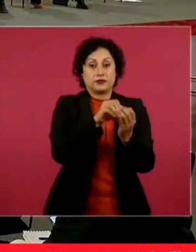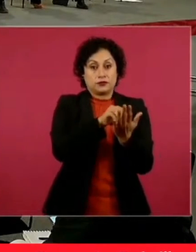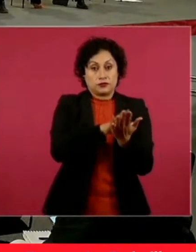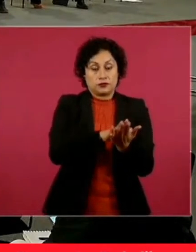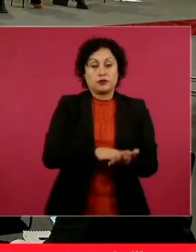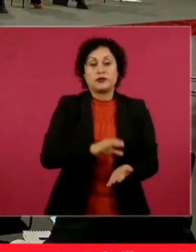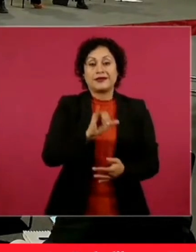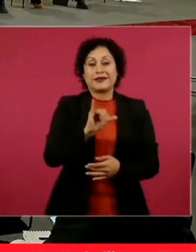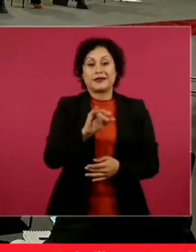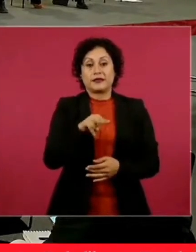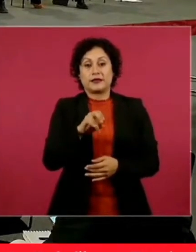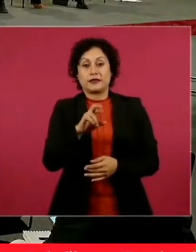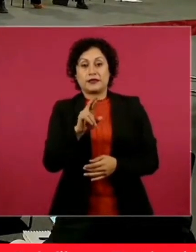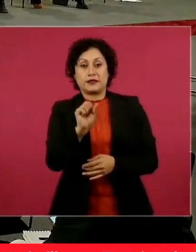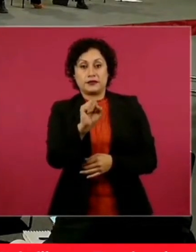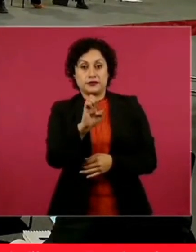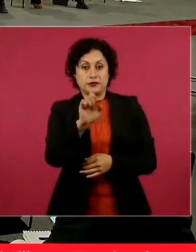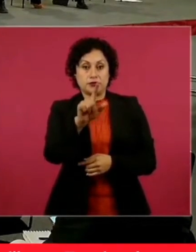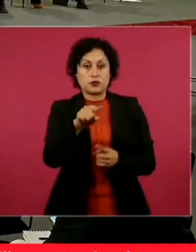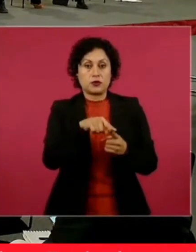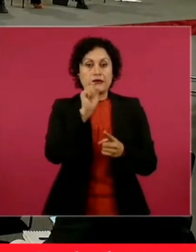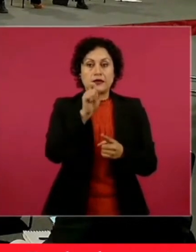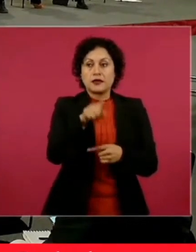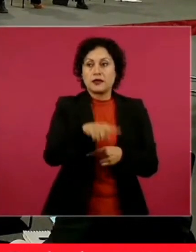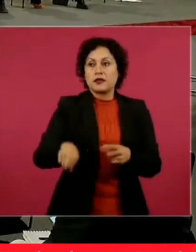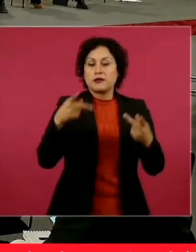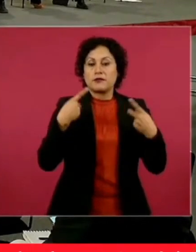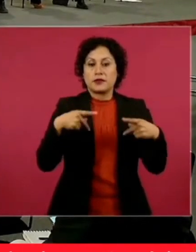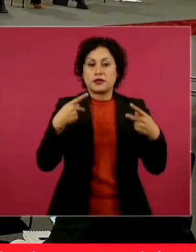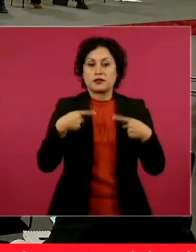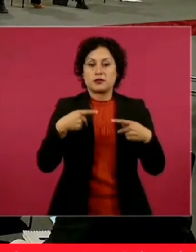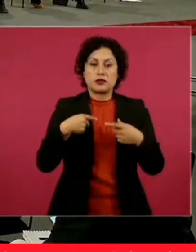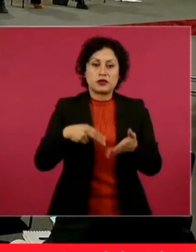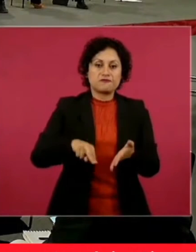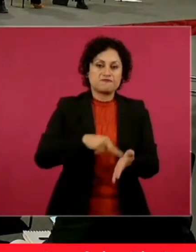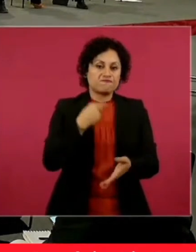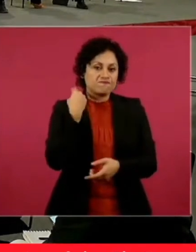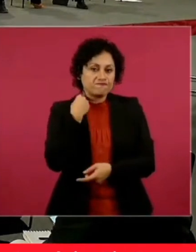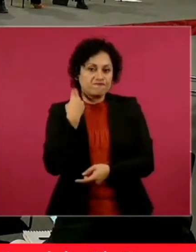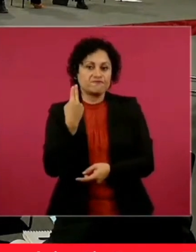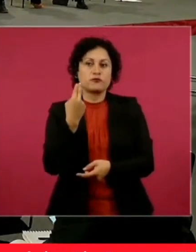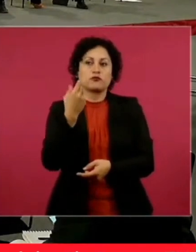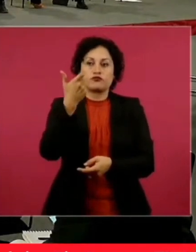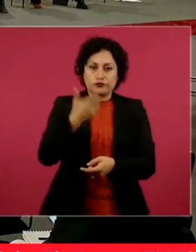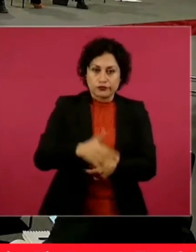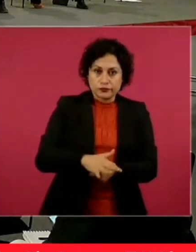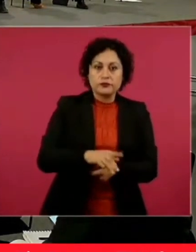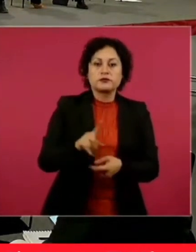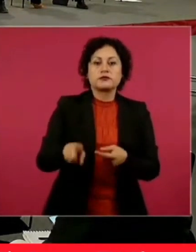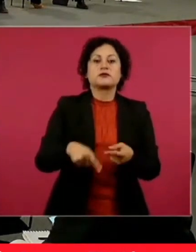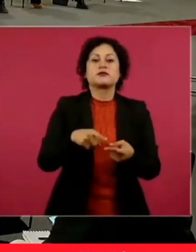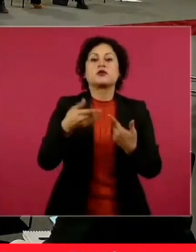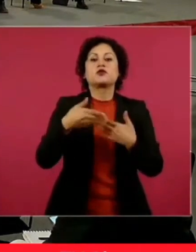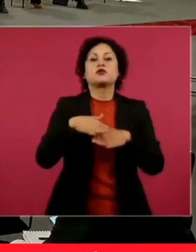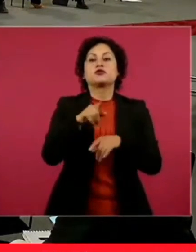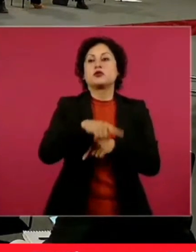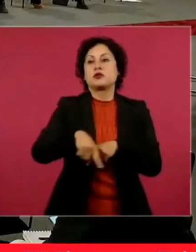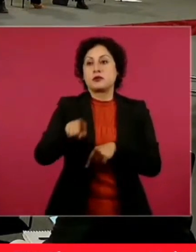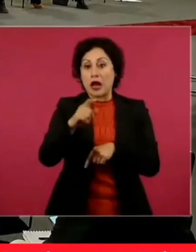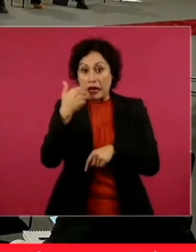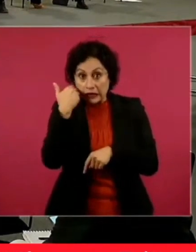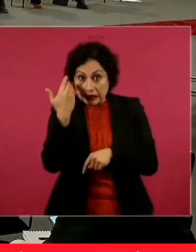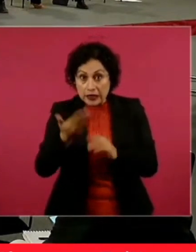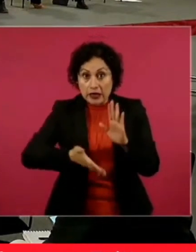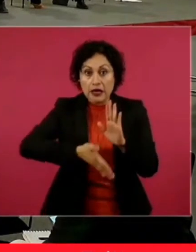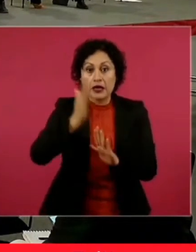donde se logra la condonación de pago de escrituras, contratos, cancelación de reservas de dominio respecto a lotes con destino habitacional y de interés